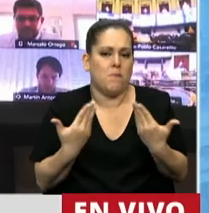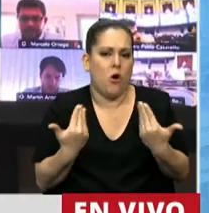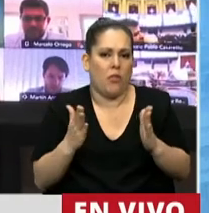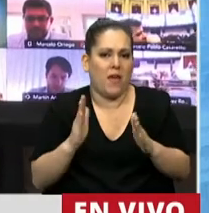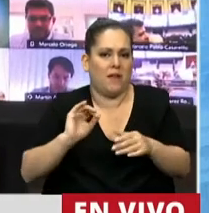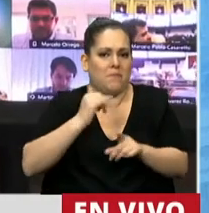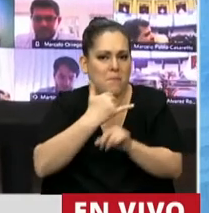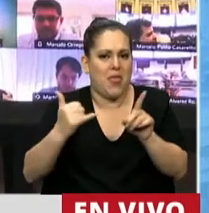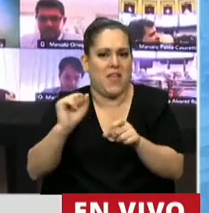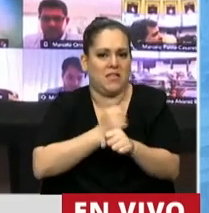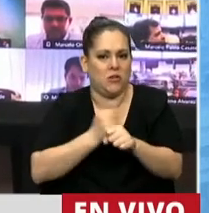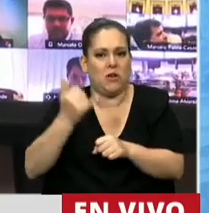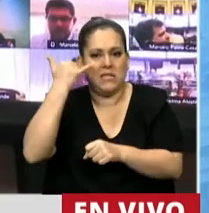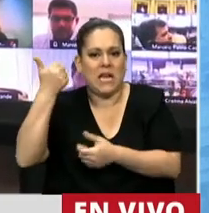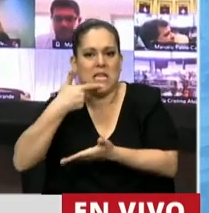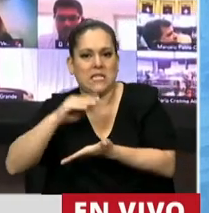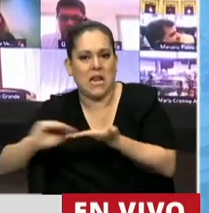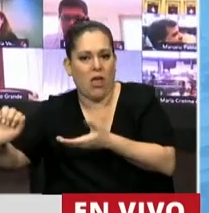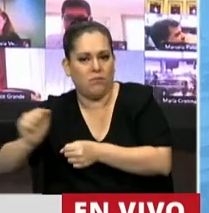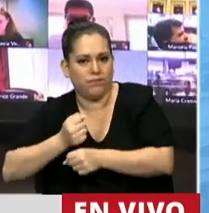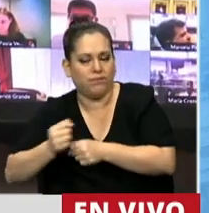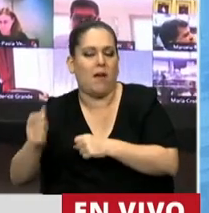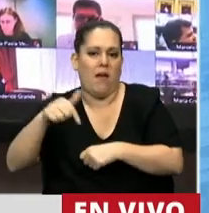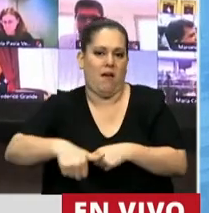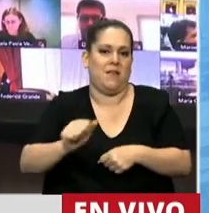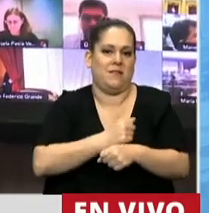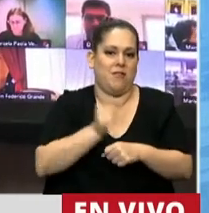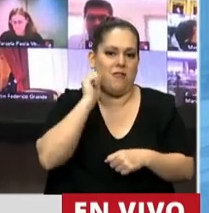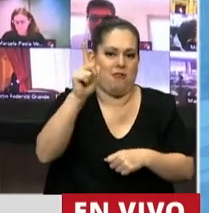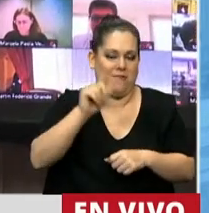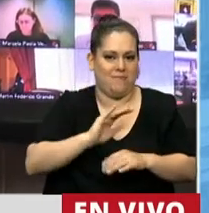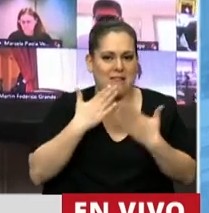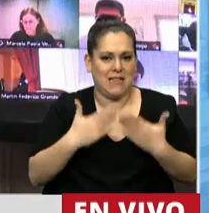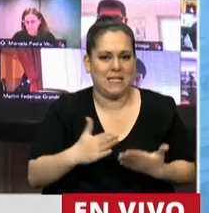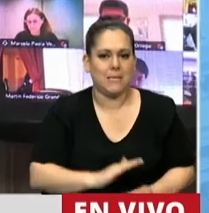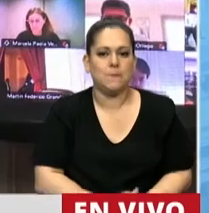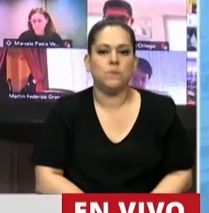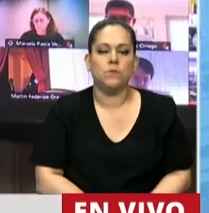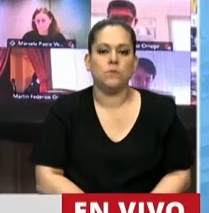sanción que le falta al Senado y podamos tener una ley de modificación. Muchas gracias.